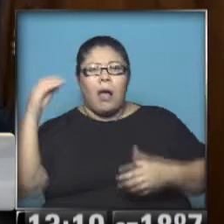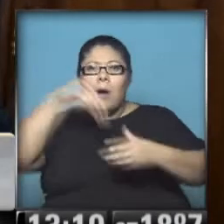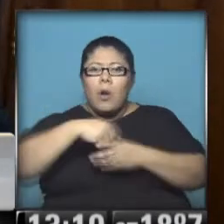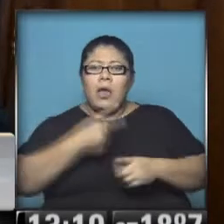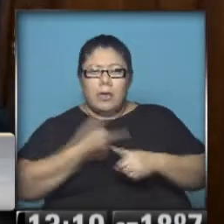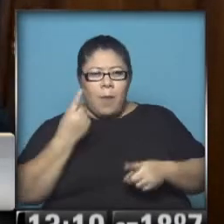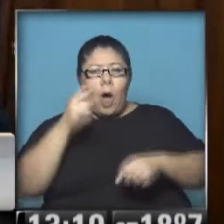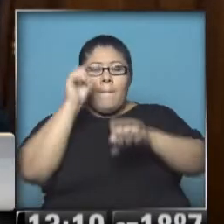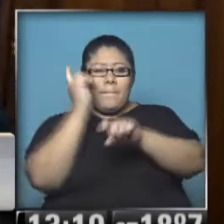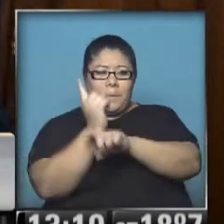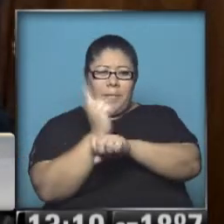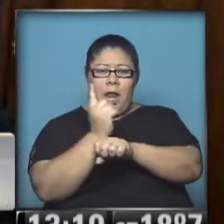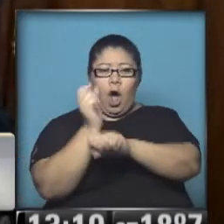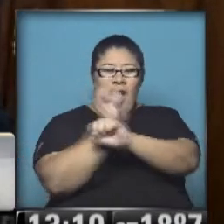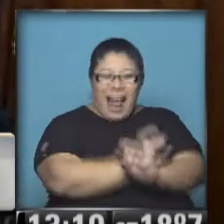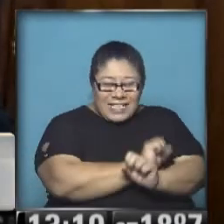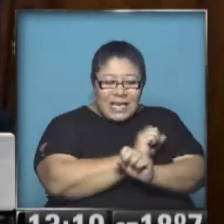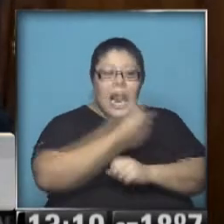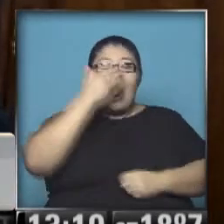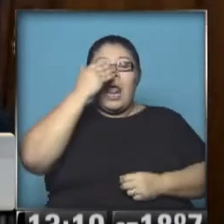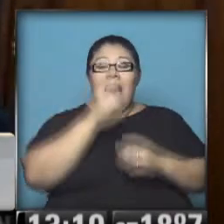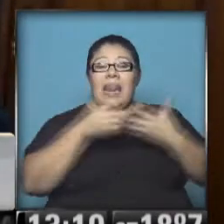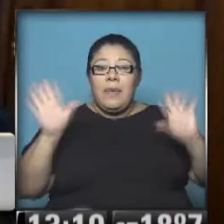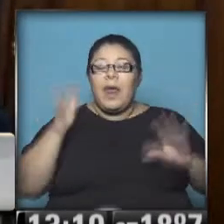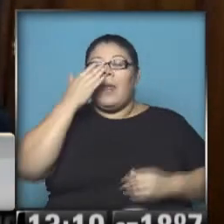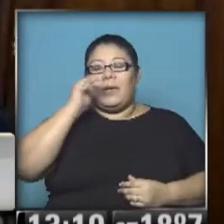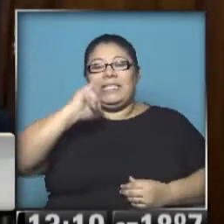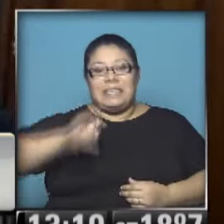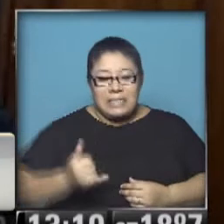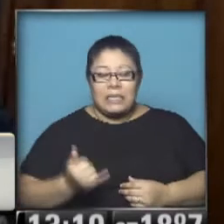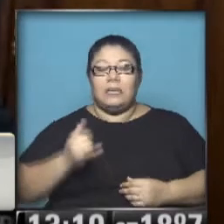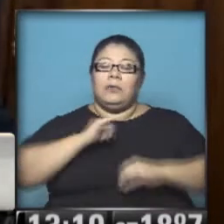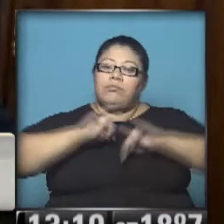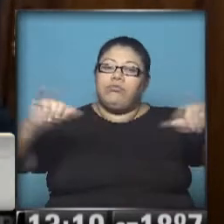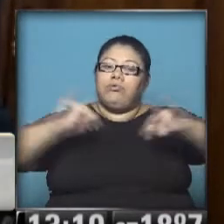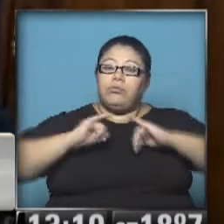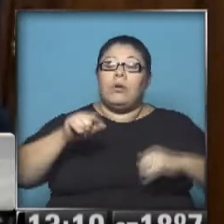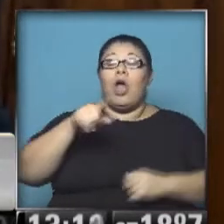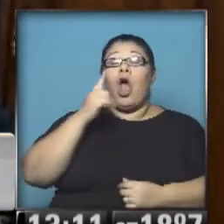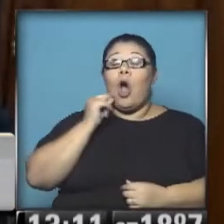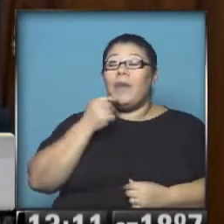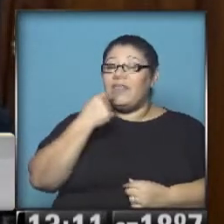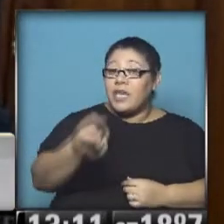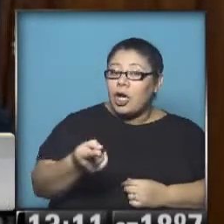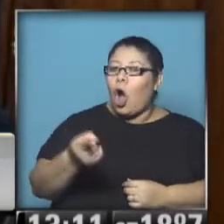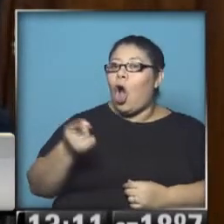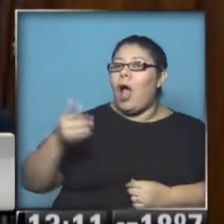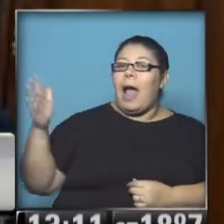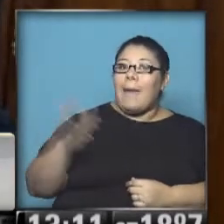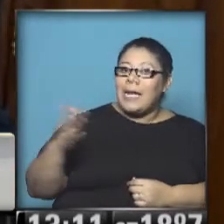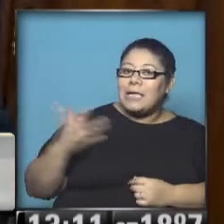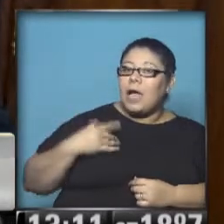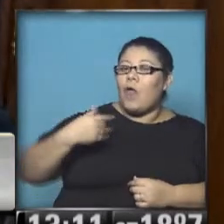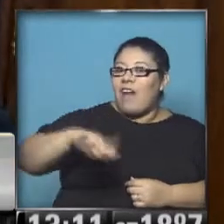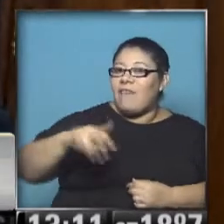la cárcel? porque él en sus fundamentos dice que está amenazado de muerte, que teme por su vida,